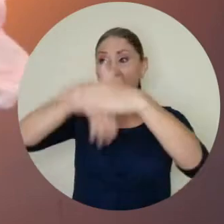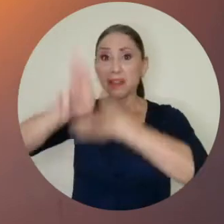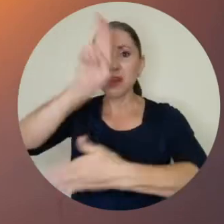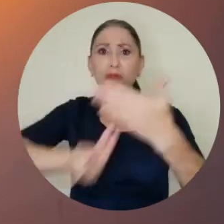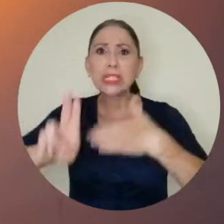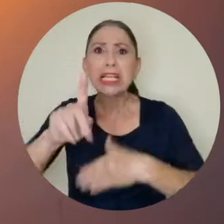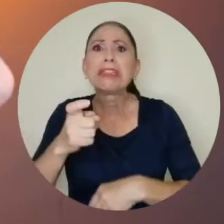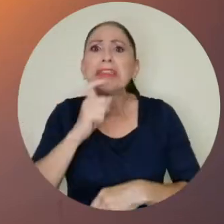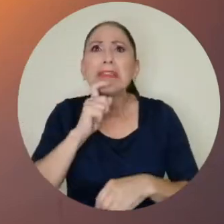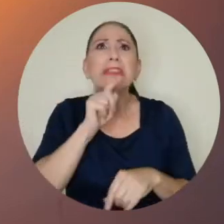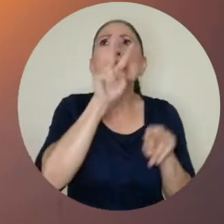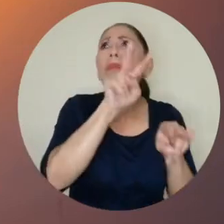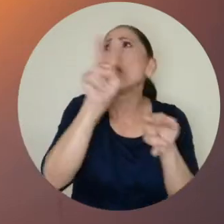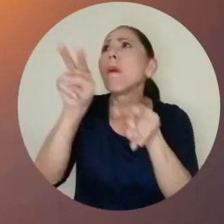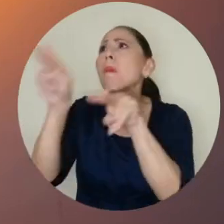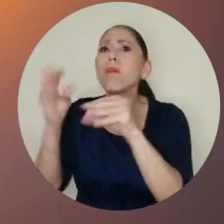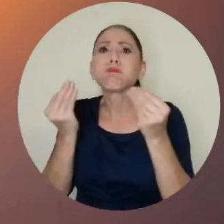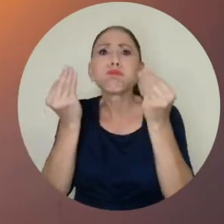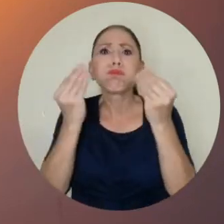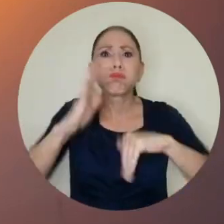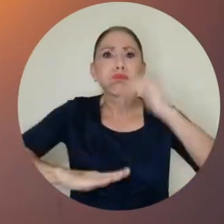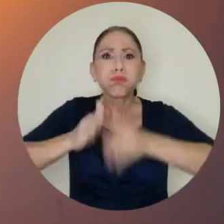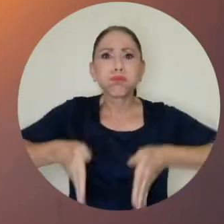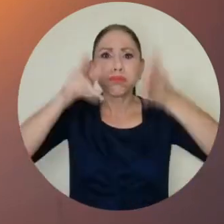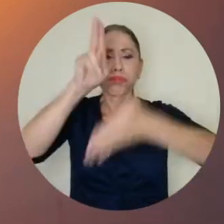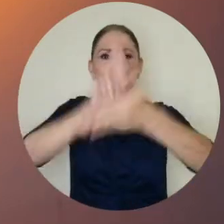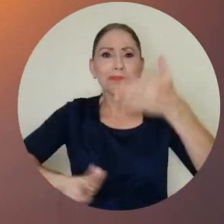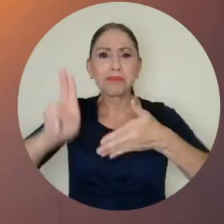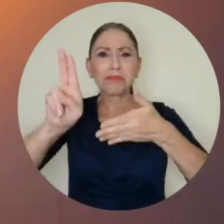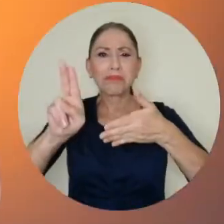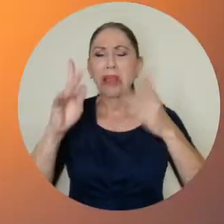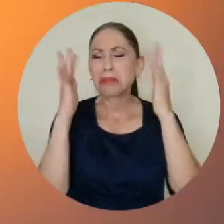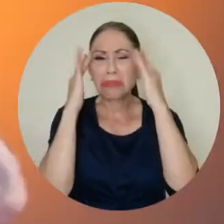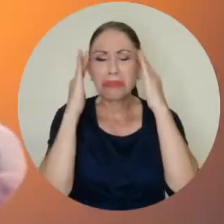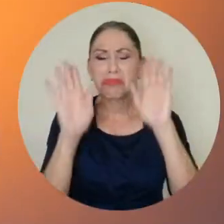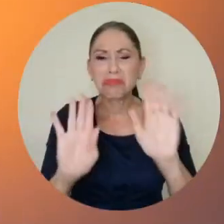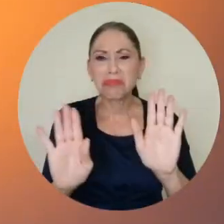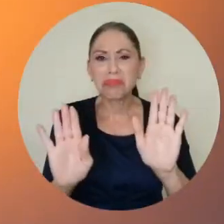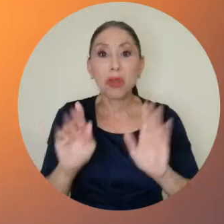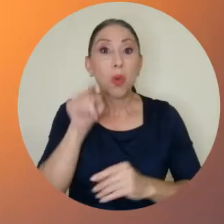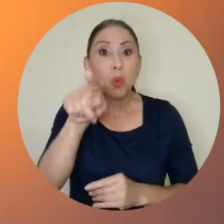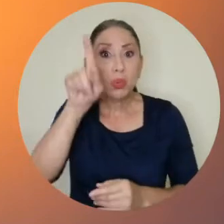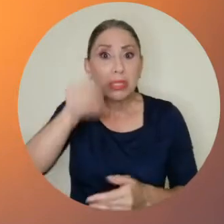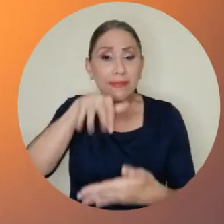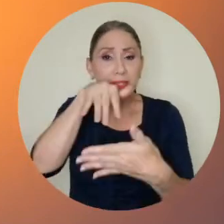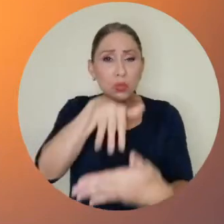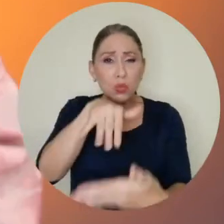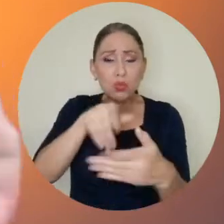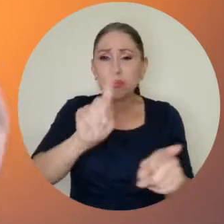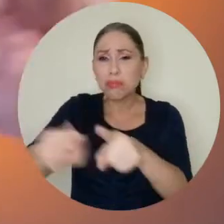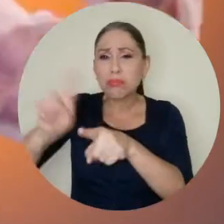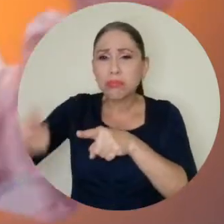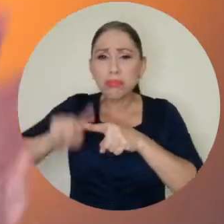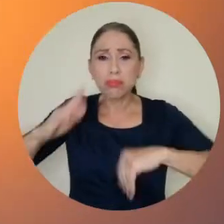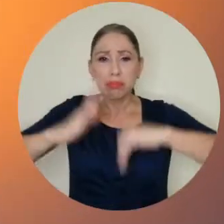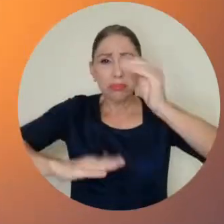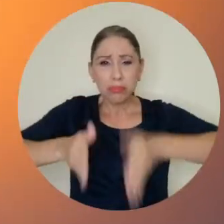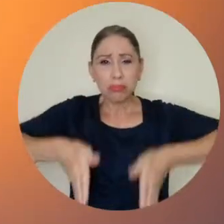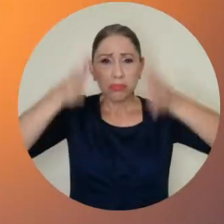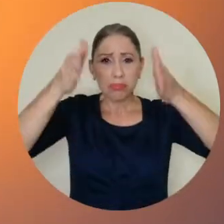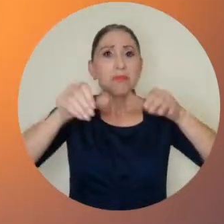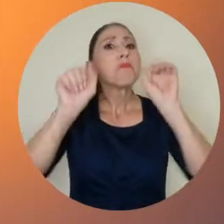familiarizarse con los edificios de la universidad, pero no se preocupen. Si tienen que llevar clases en los diferentes